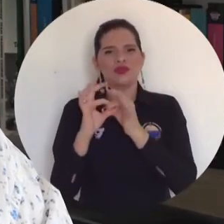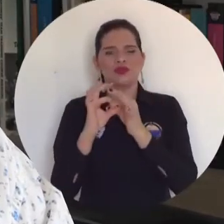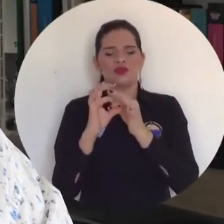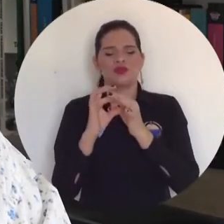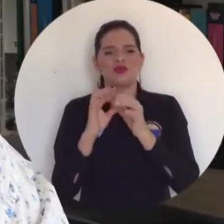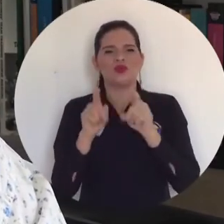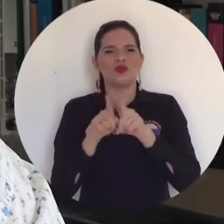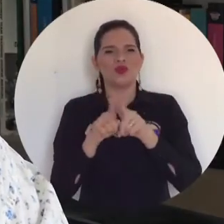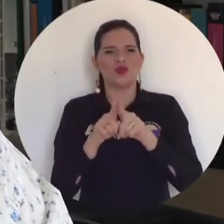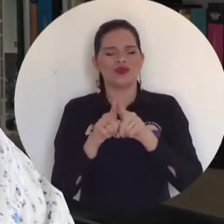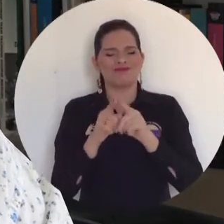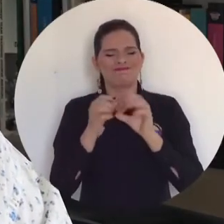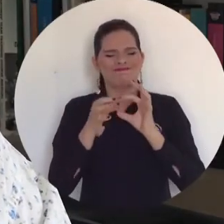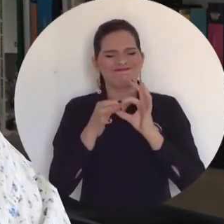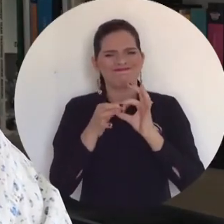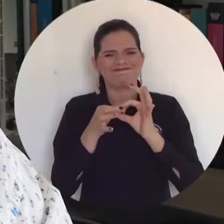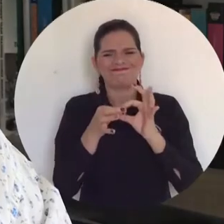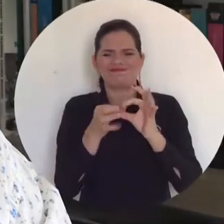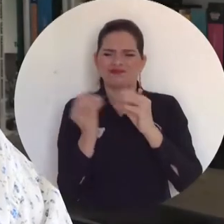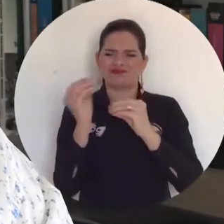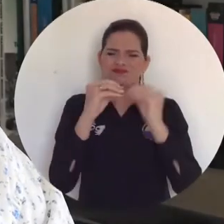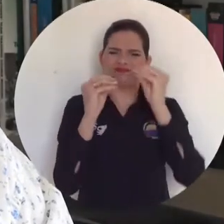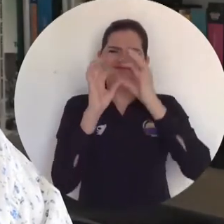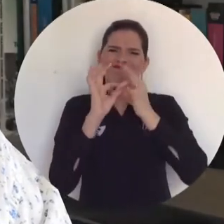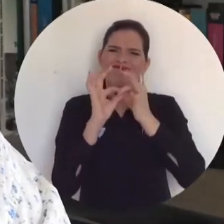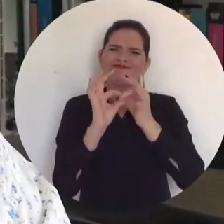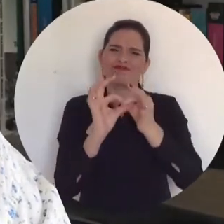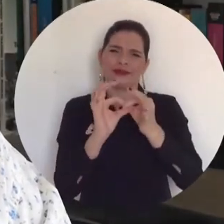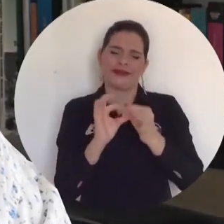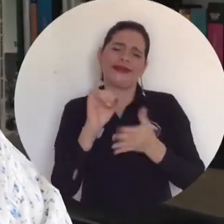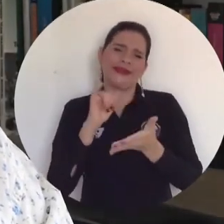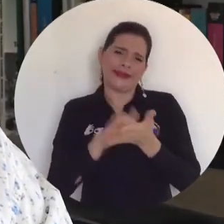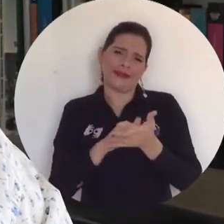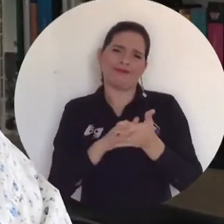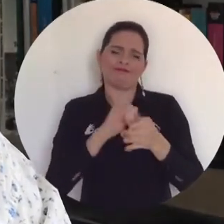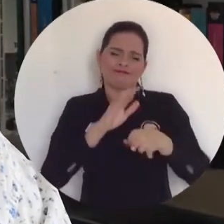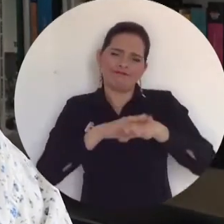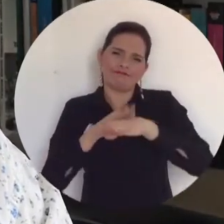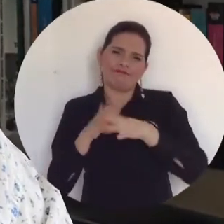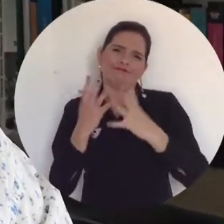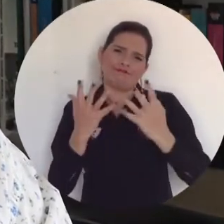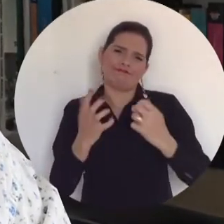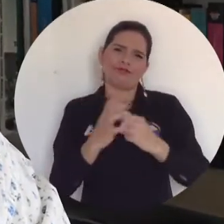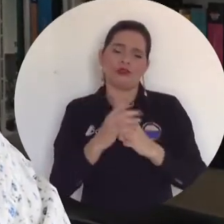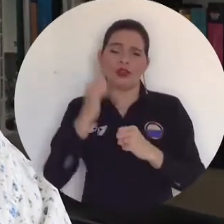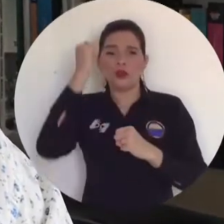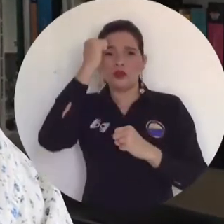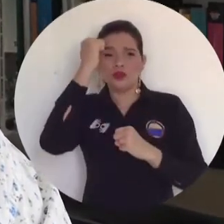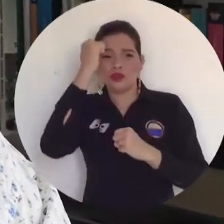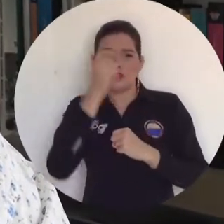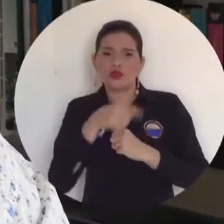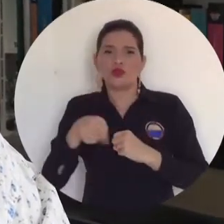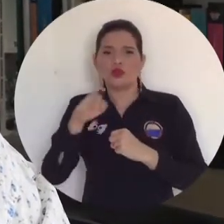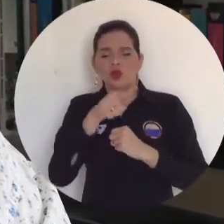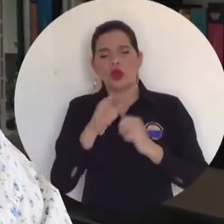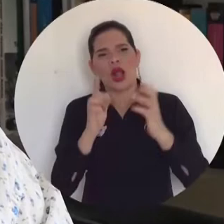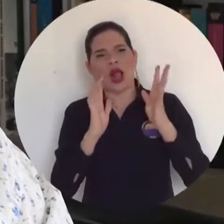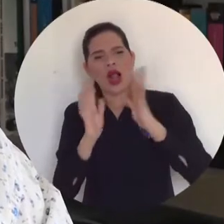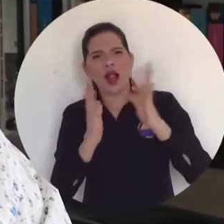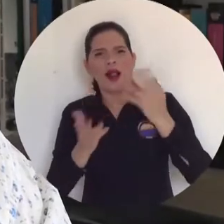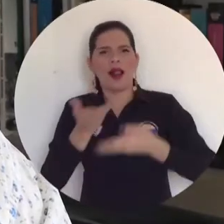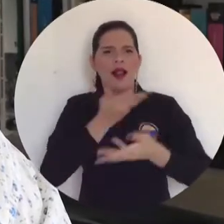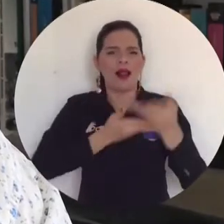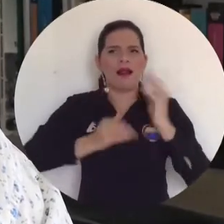estar juntos y de construir juntos. Y esa es mi invitación el día de hoy. Aprovechemos los espacios con los docentes,